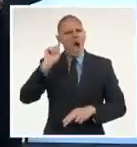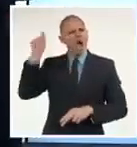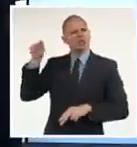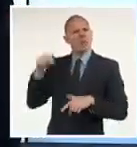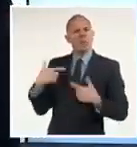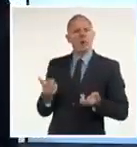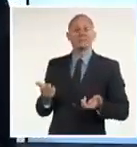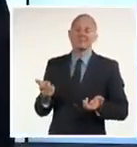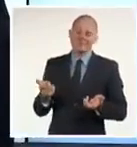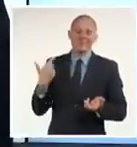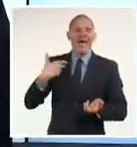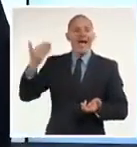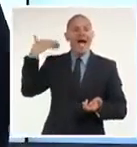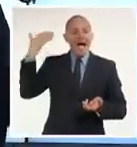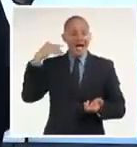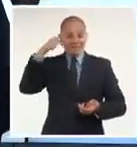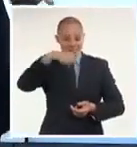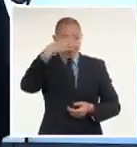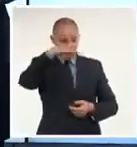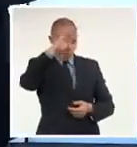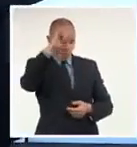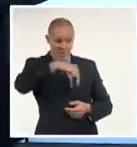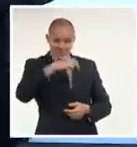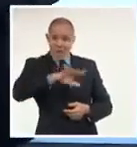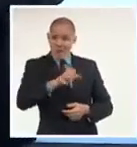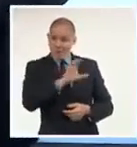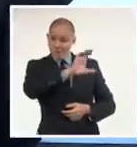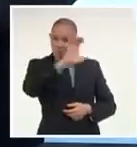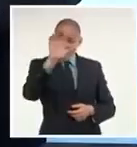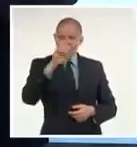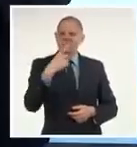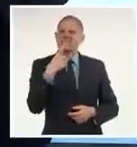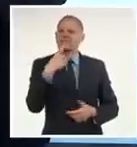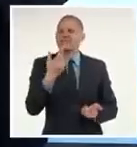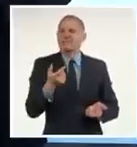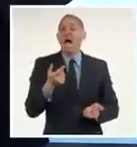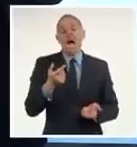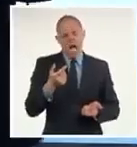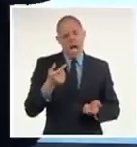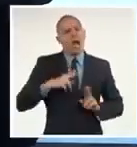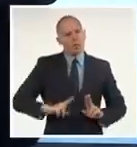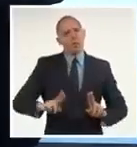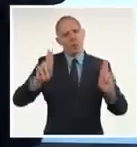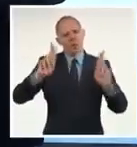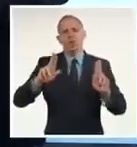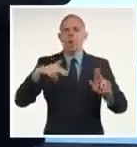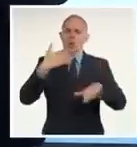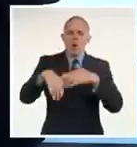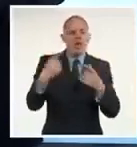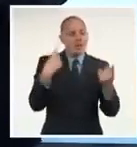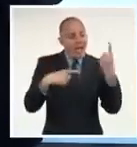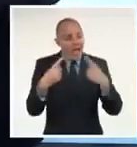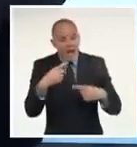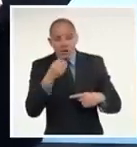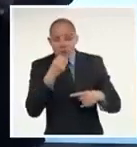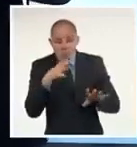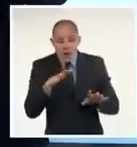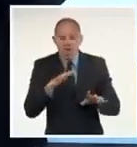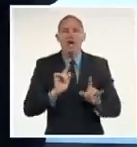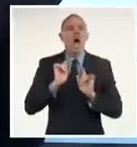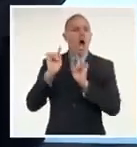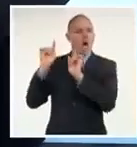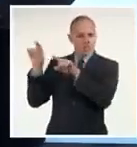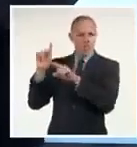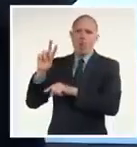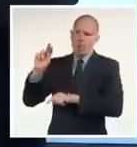original y el Banco Nacional de Cuba que este sería el tribunal para dirimir los conflictos que se suscitasen. Atendiendo al prestigio,